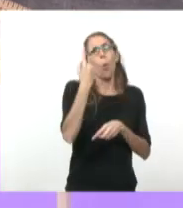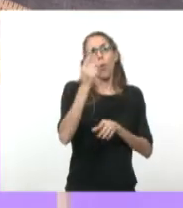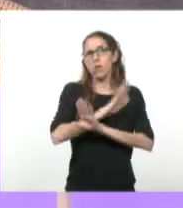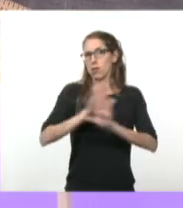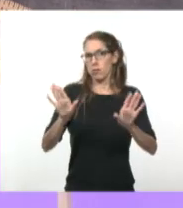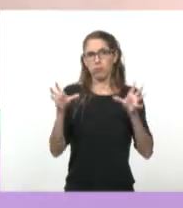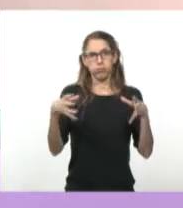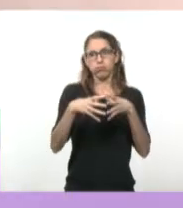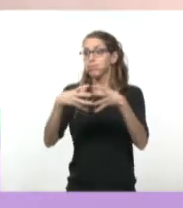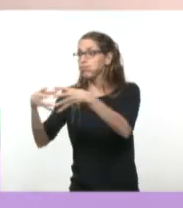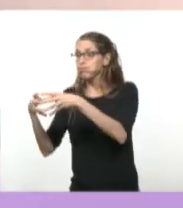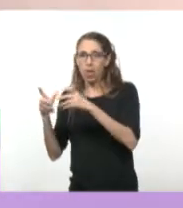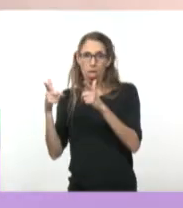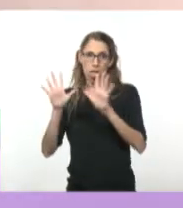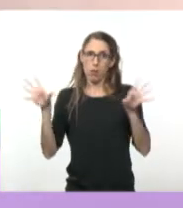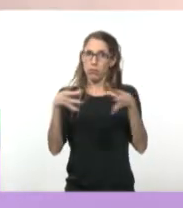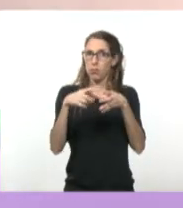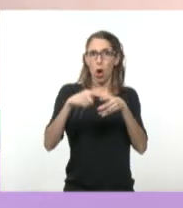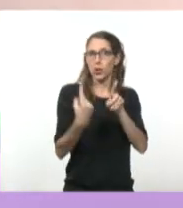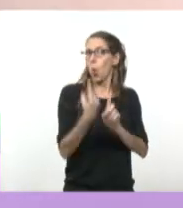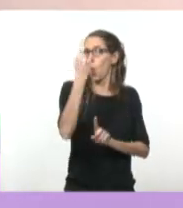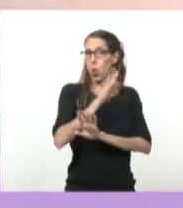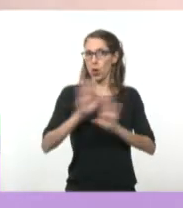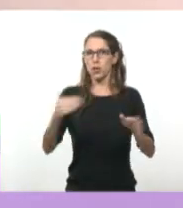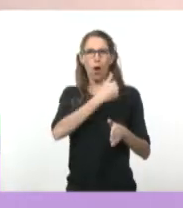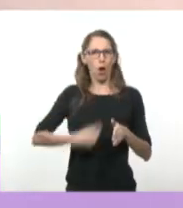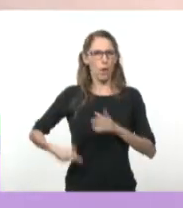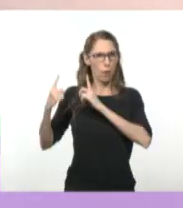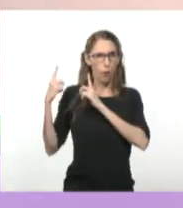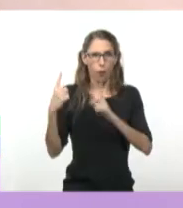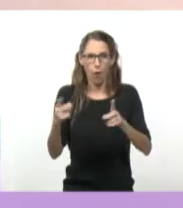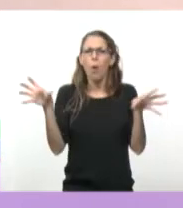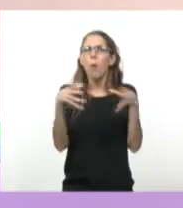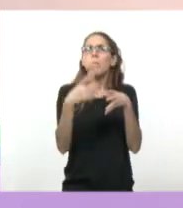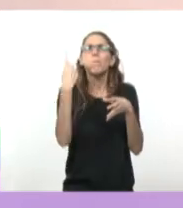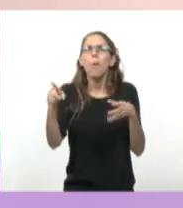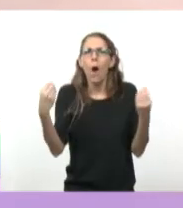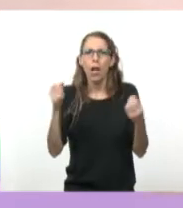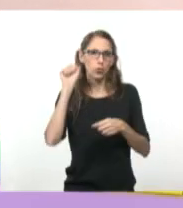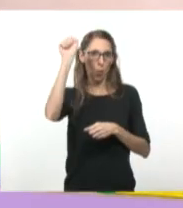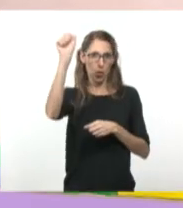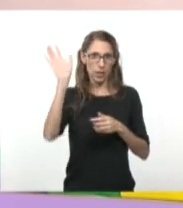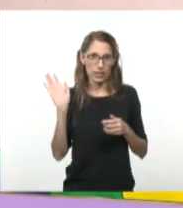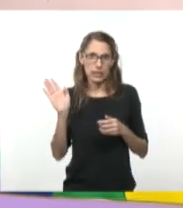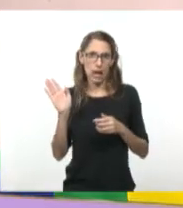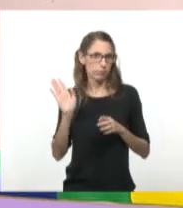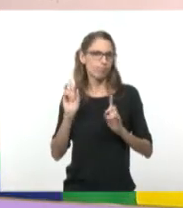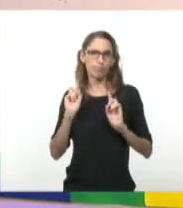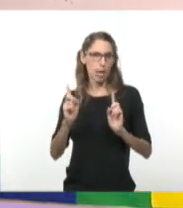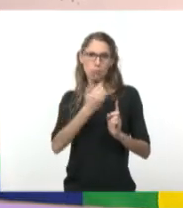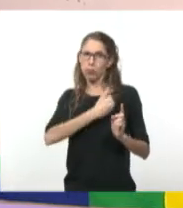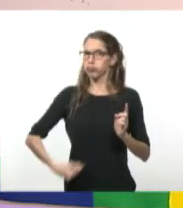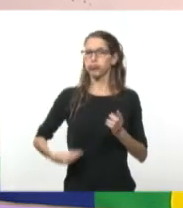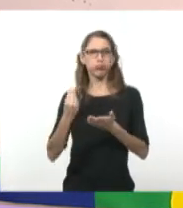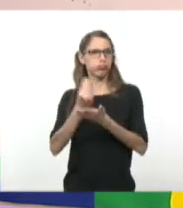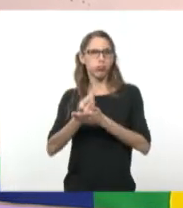único, que también eso va a caracterizar, y va a ser el partido comunista el partido que va a controlar Cuba,